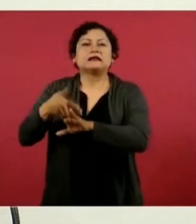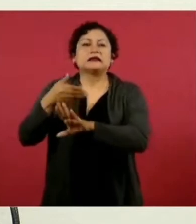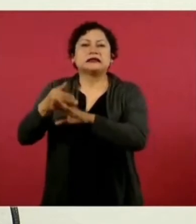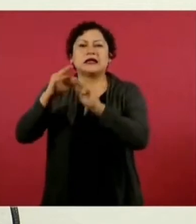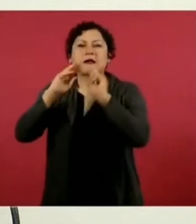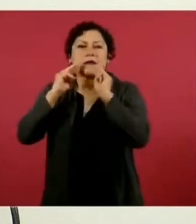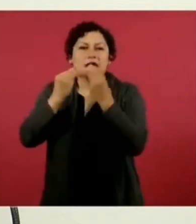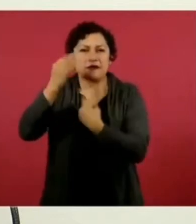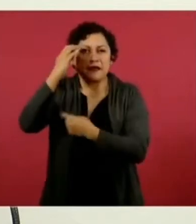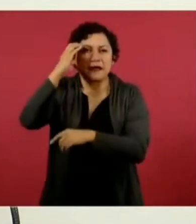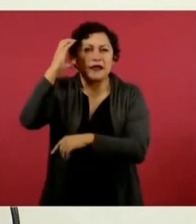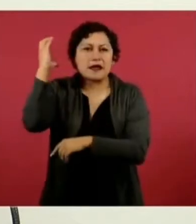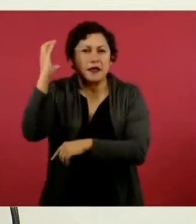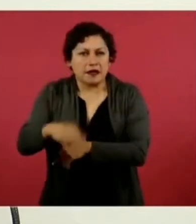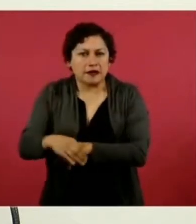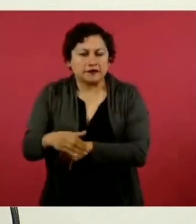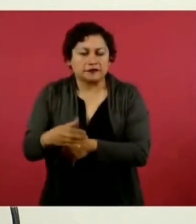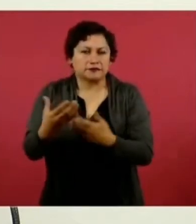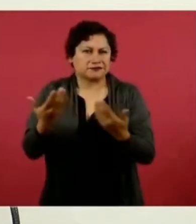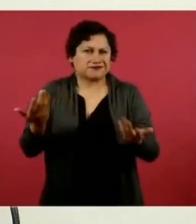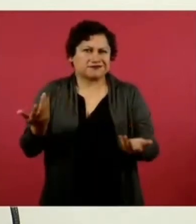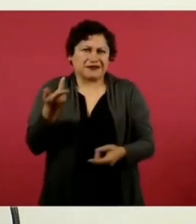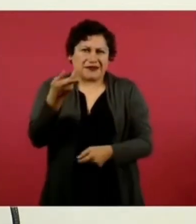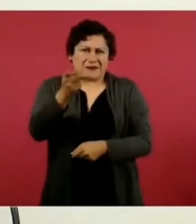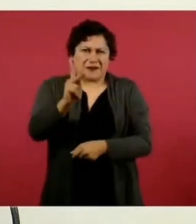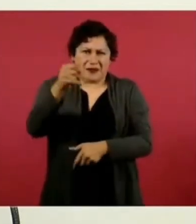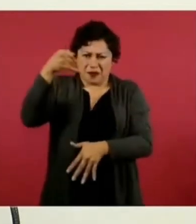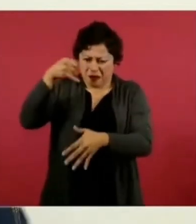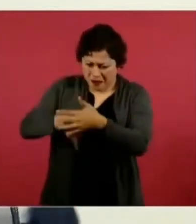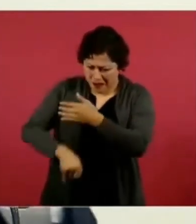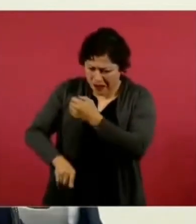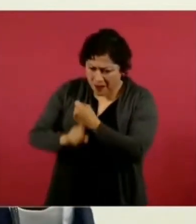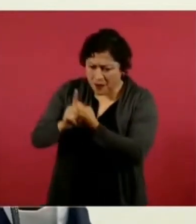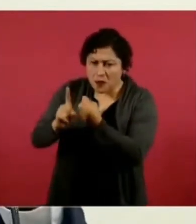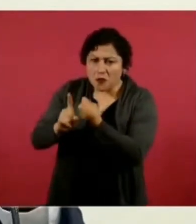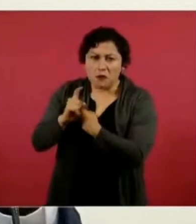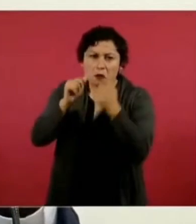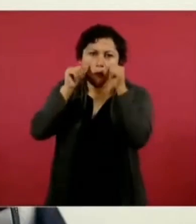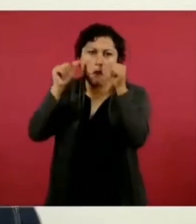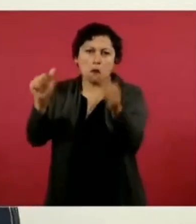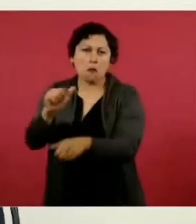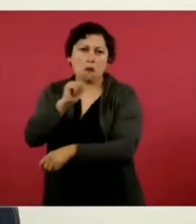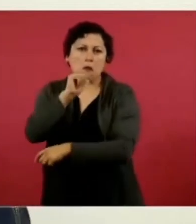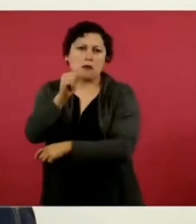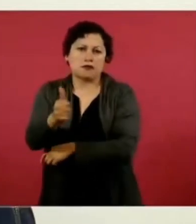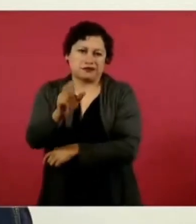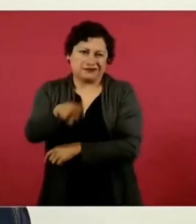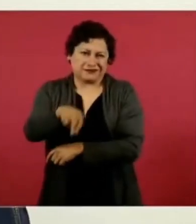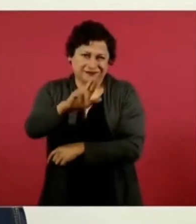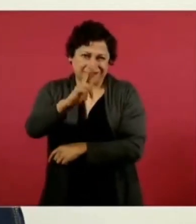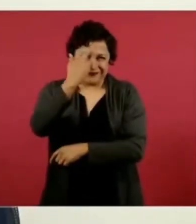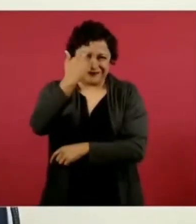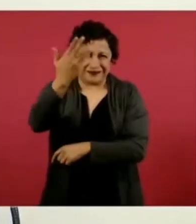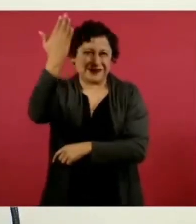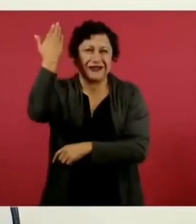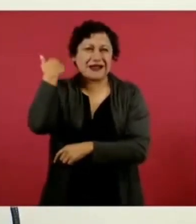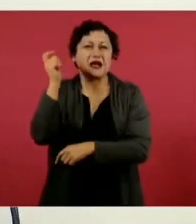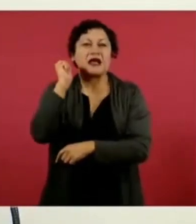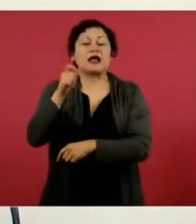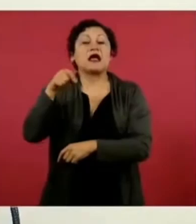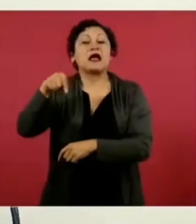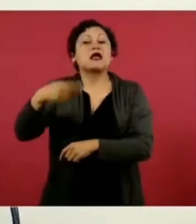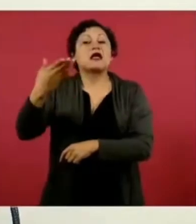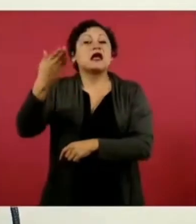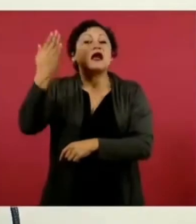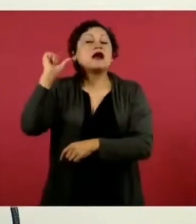Se tomaban la foto los embajadores de Estados Unidos con las autoridades mexicanas entregándoles